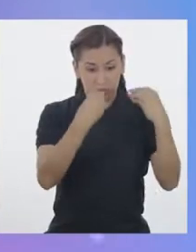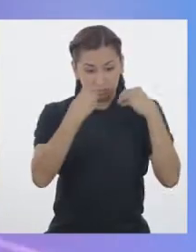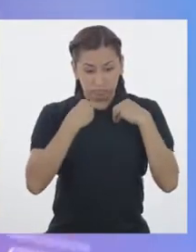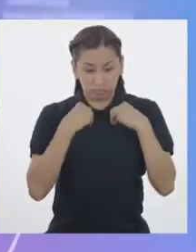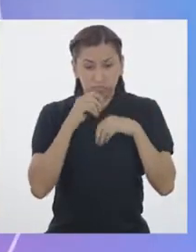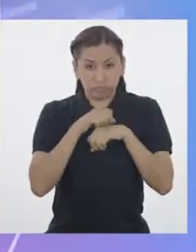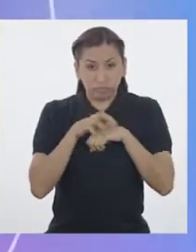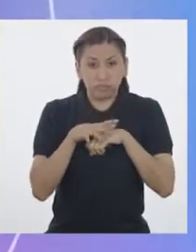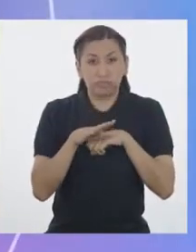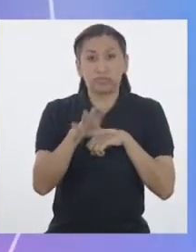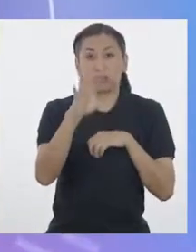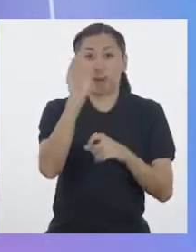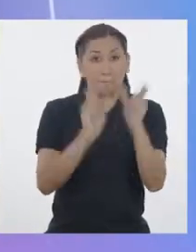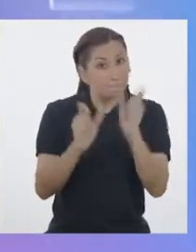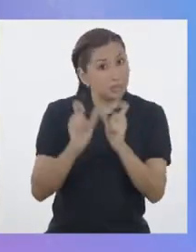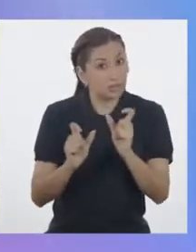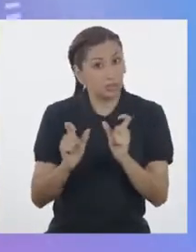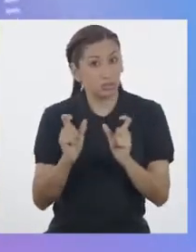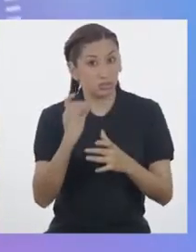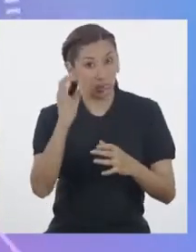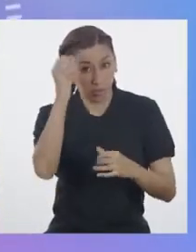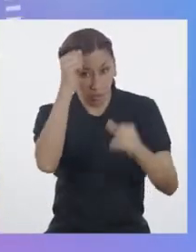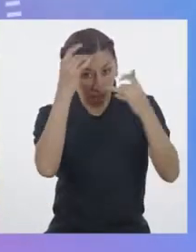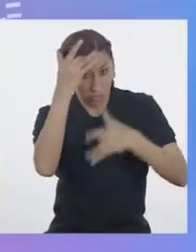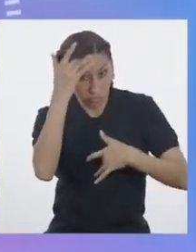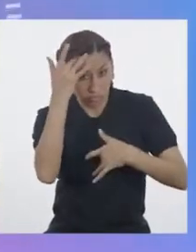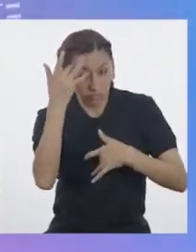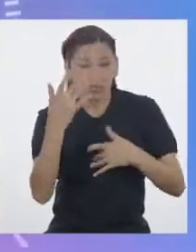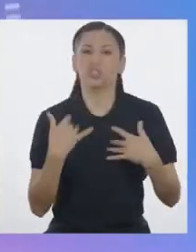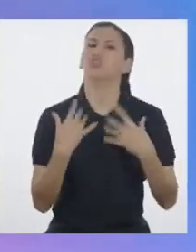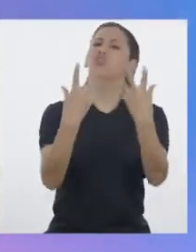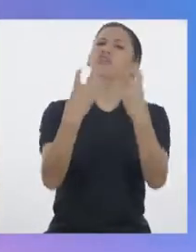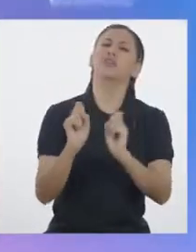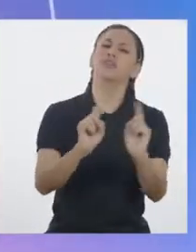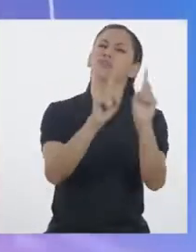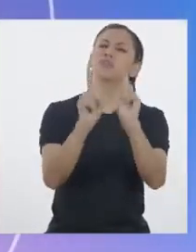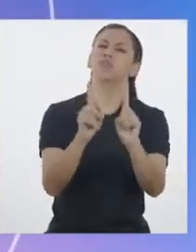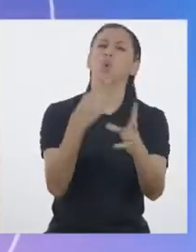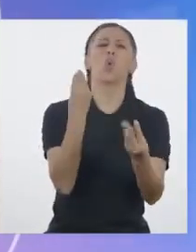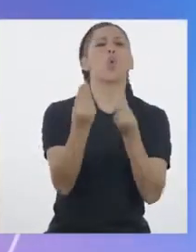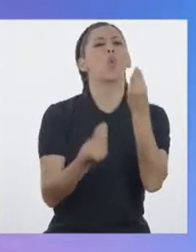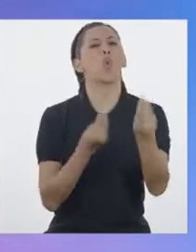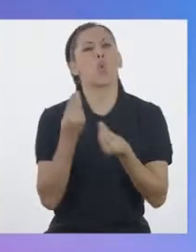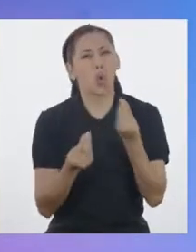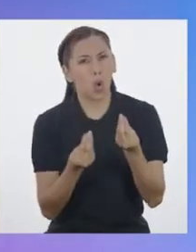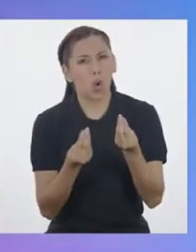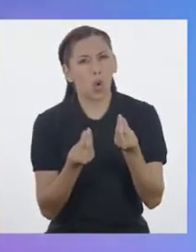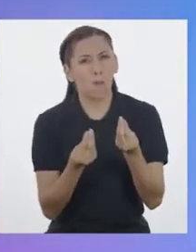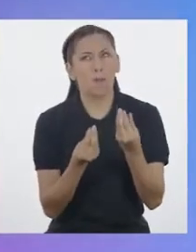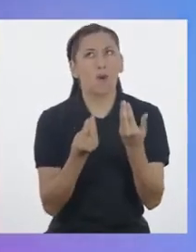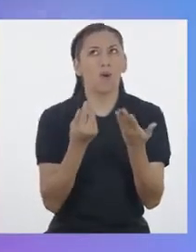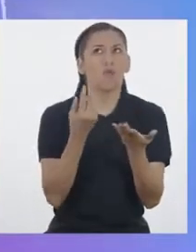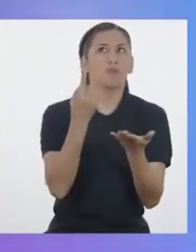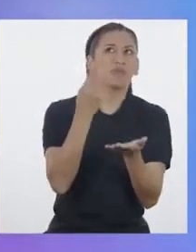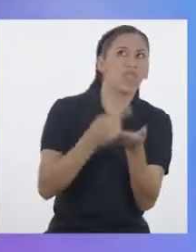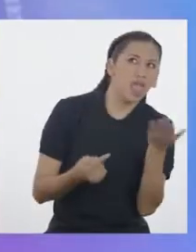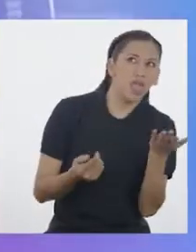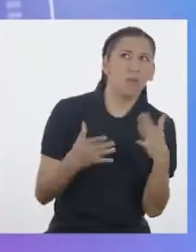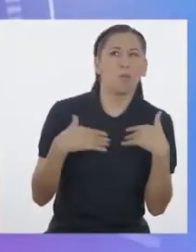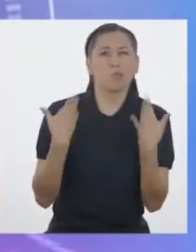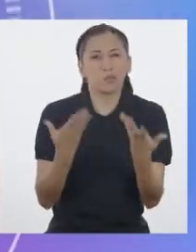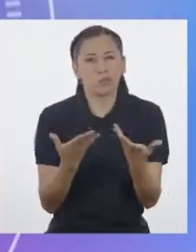vida de las personas. Quisiera preguntarles, ¿cómo y qué podría